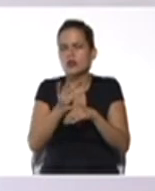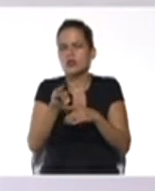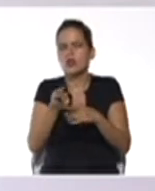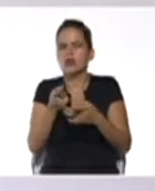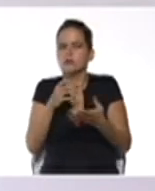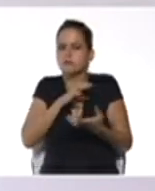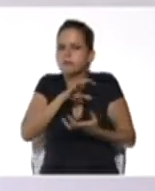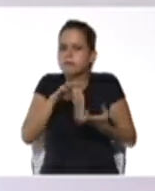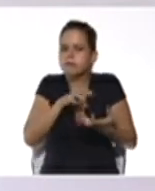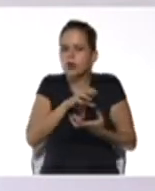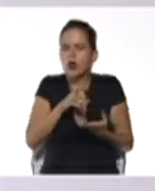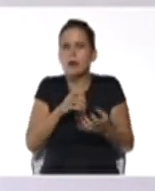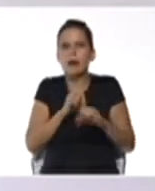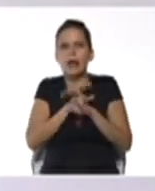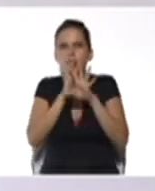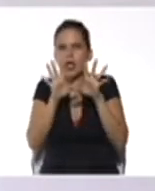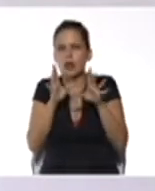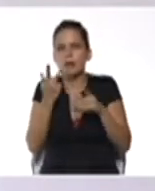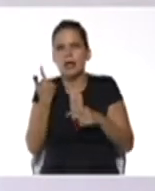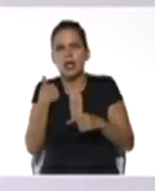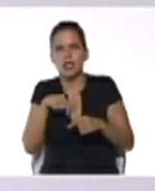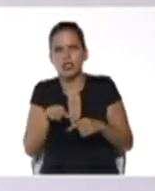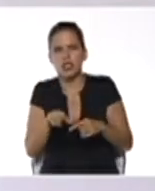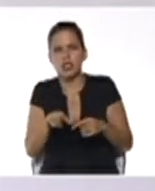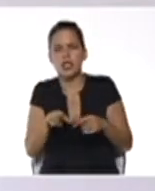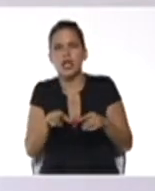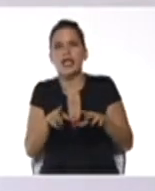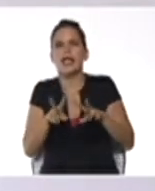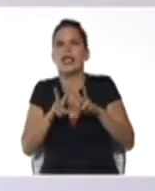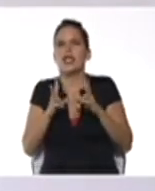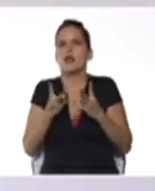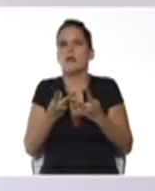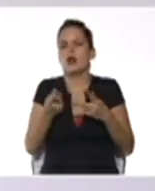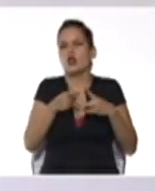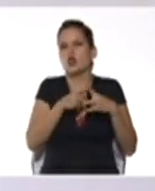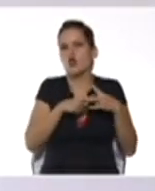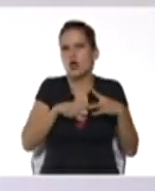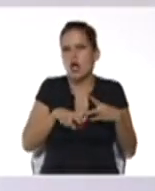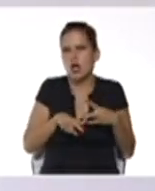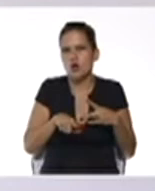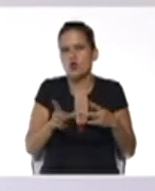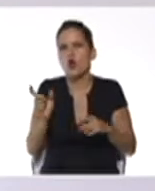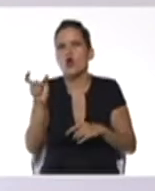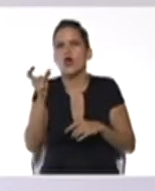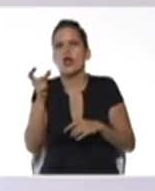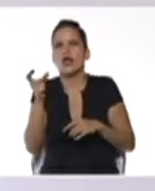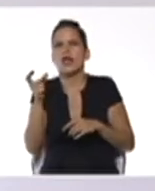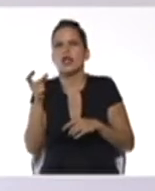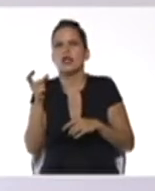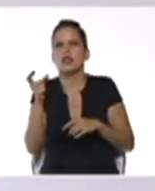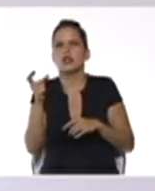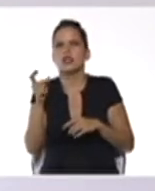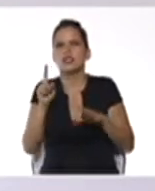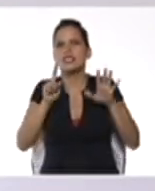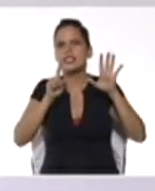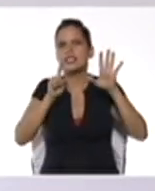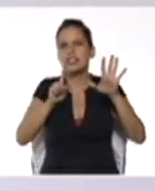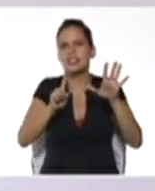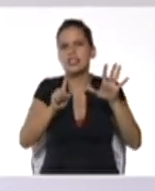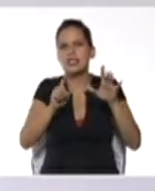para obtener el valor de un ángulo en grados sexagesimales y luego lo transformamos a radianas.